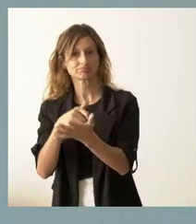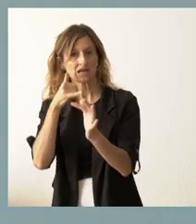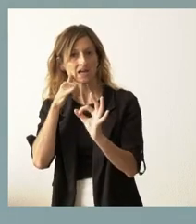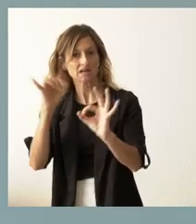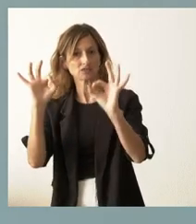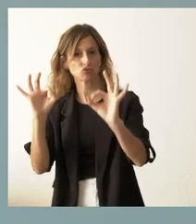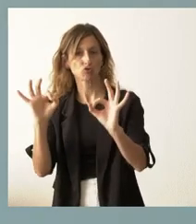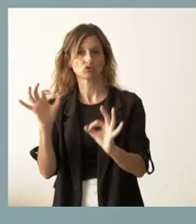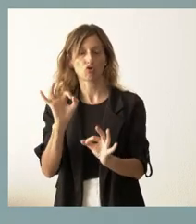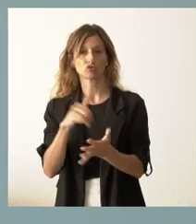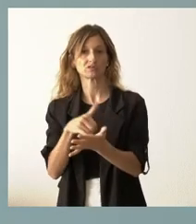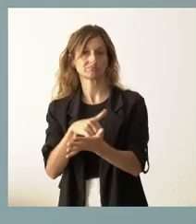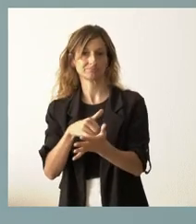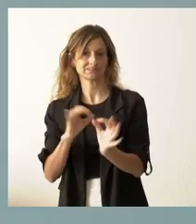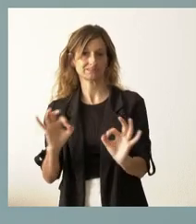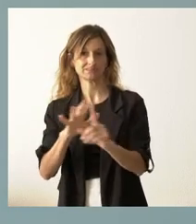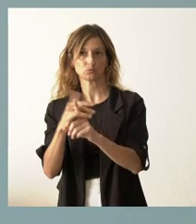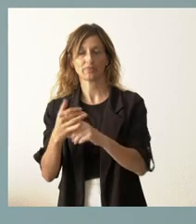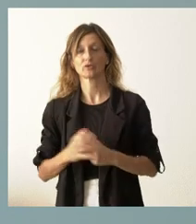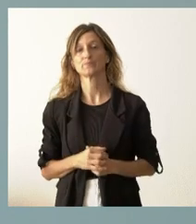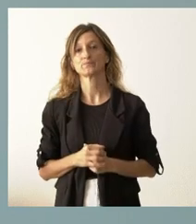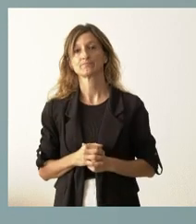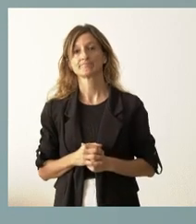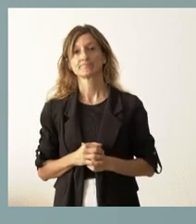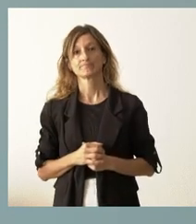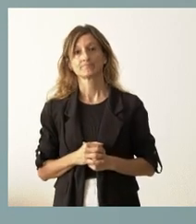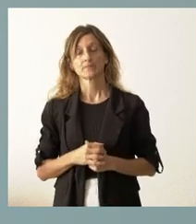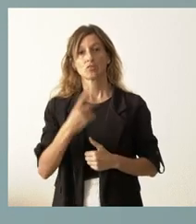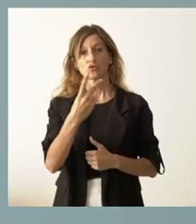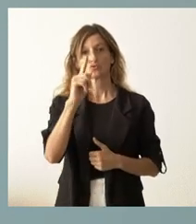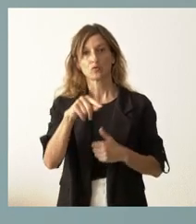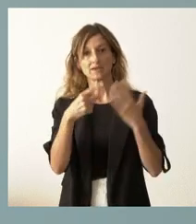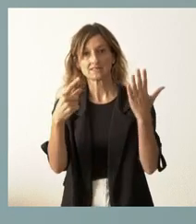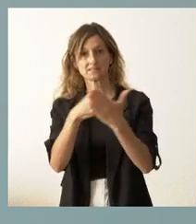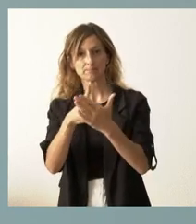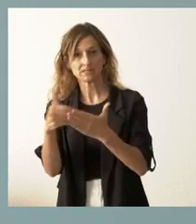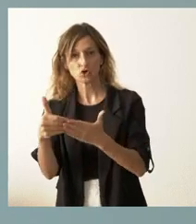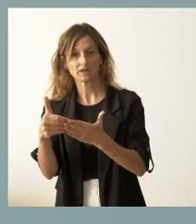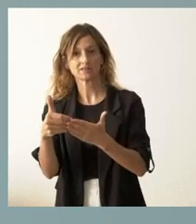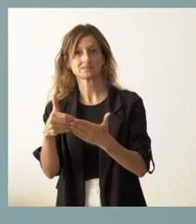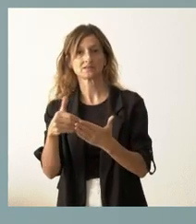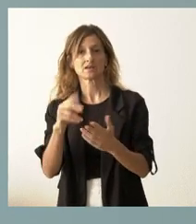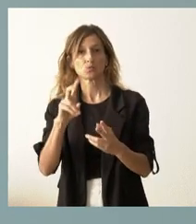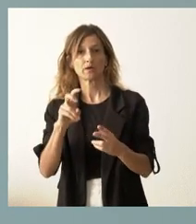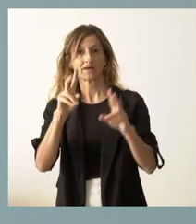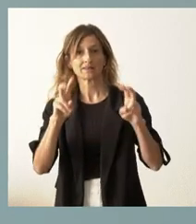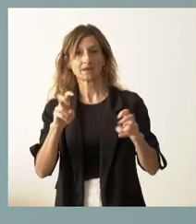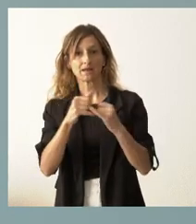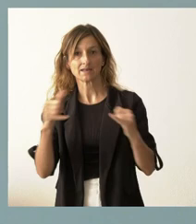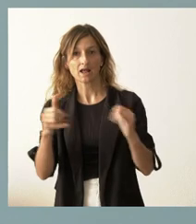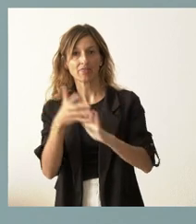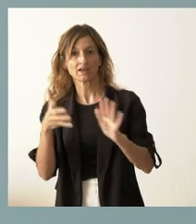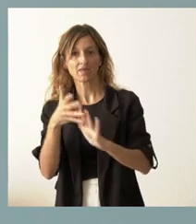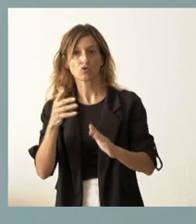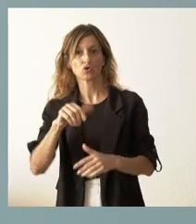o situaciones vulnerables. Se han destinado 2,6 millones de euros para un nuevo acelerador lineal en el Hospital